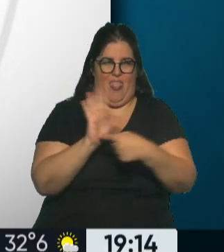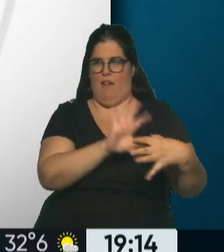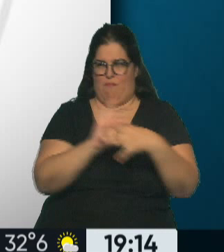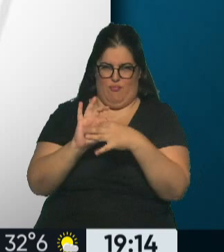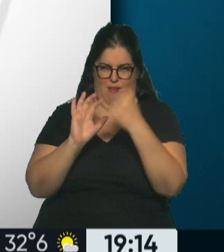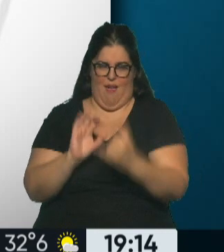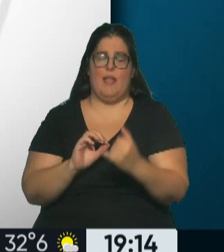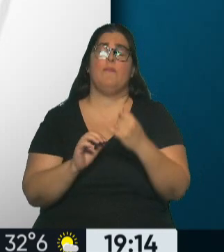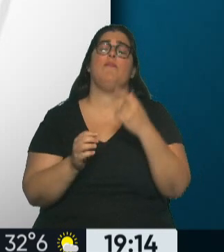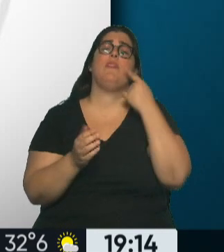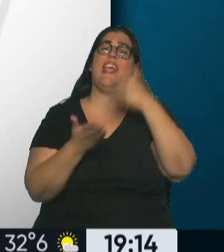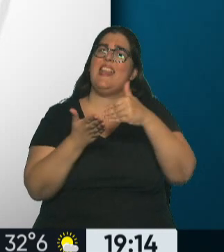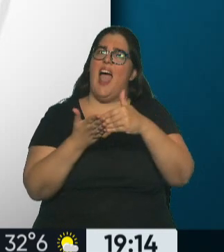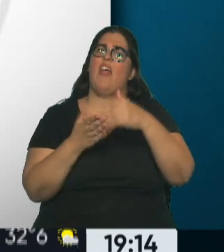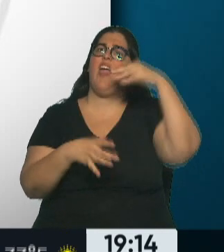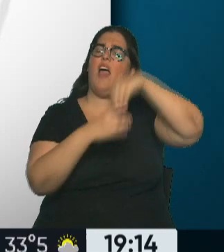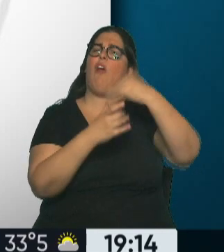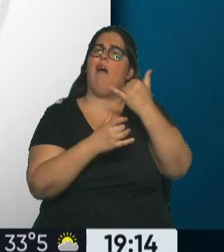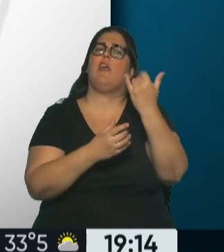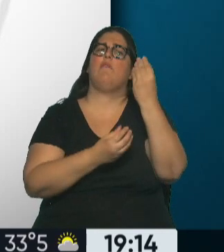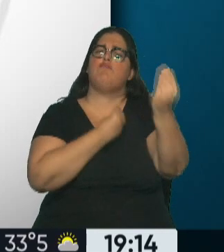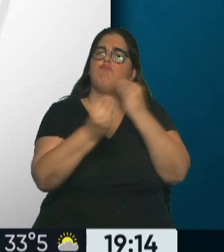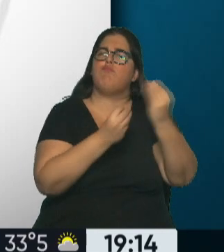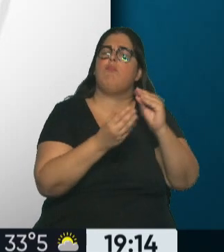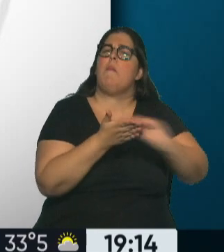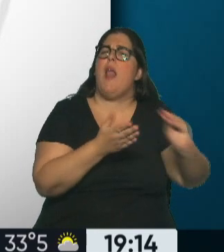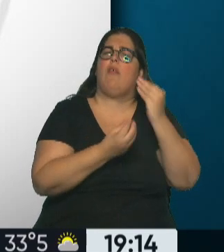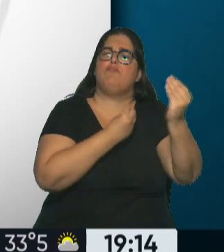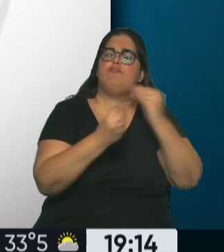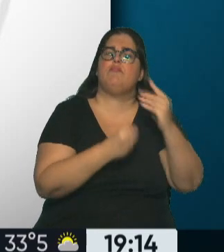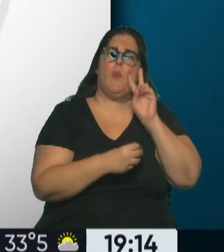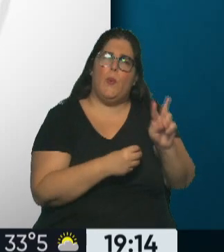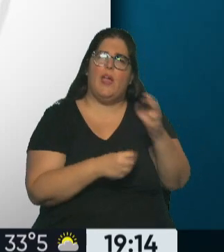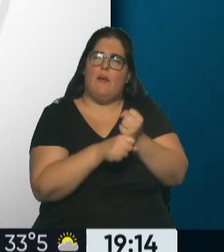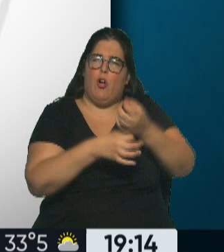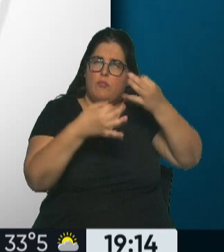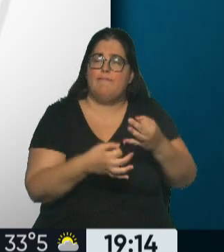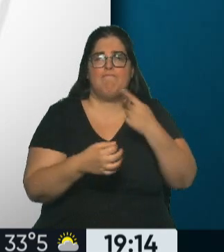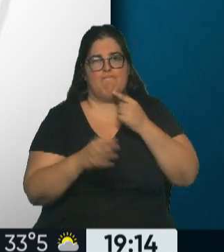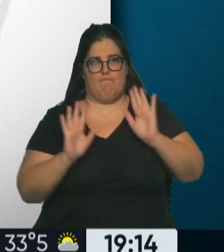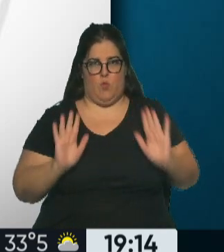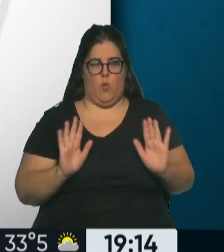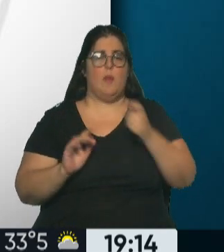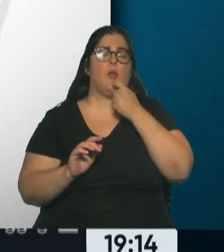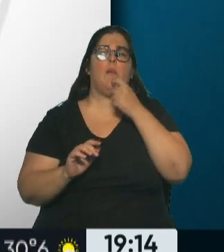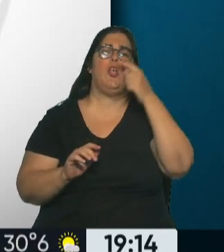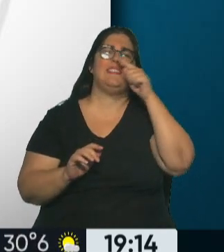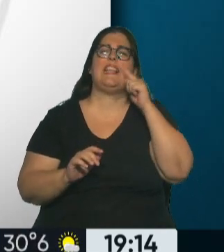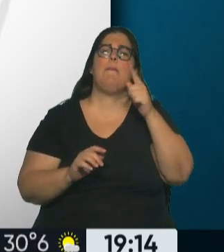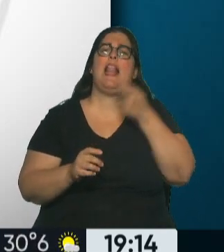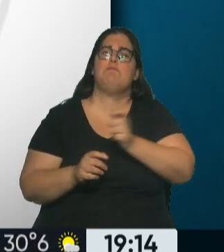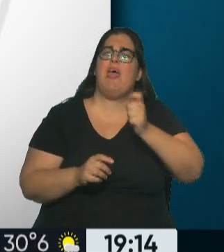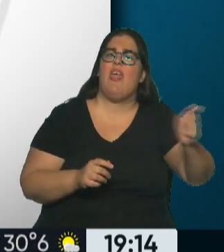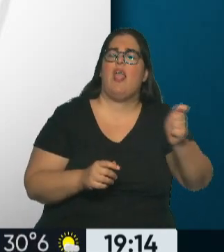comunicado, contaba con una superestructura que no aseguraba que su trabajo fuera eficiente. Por ejemplo, tenía 7.000 expedientes sin trámite,